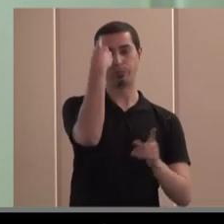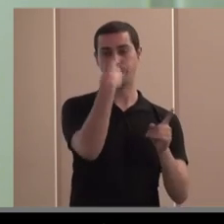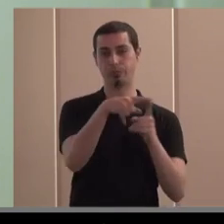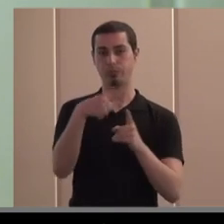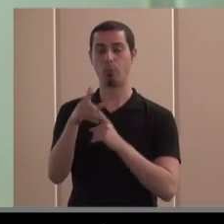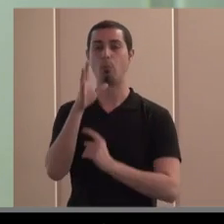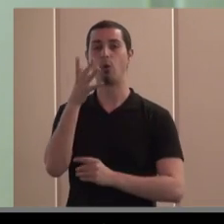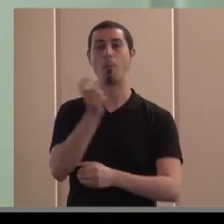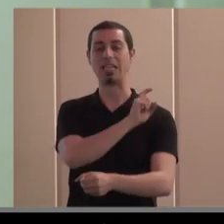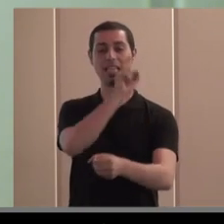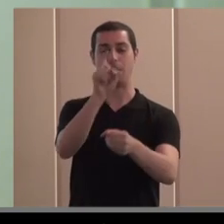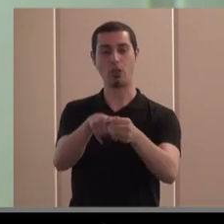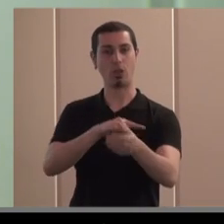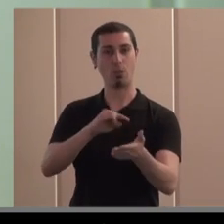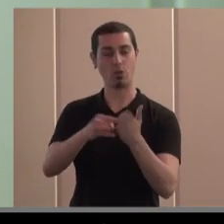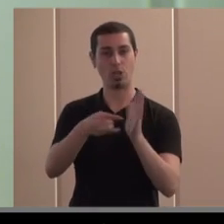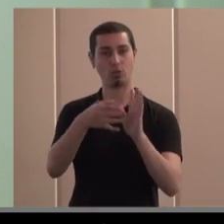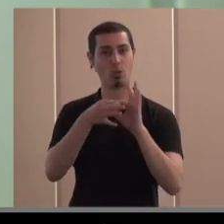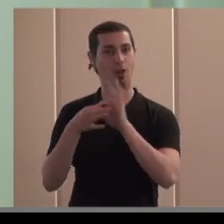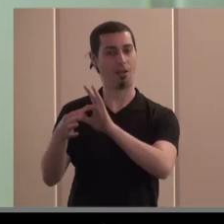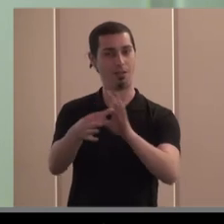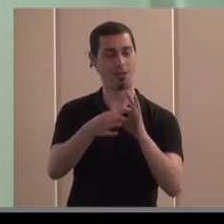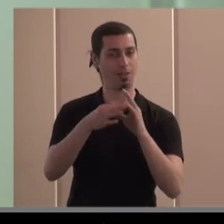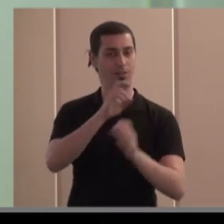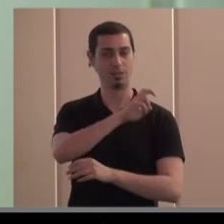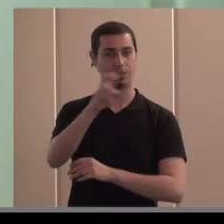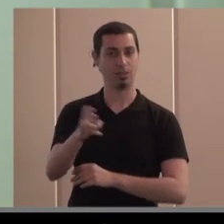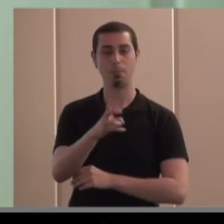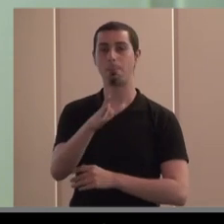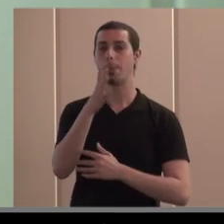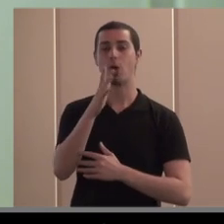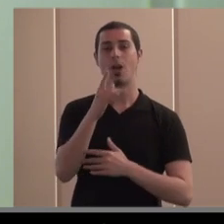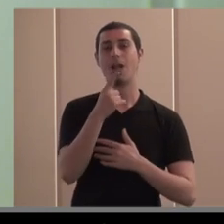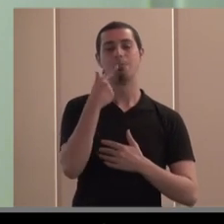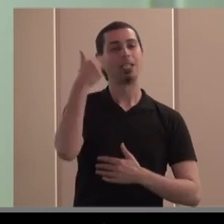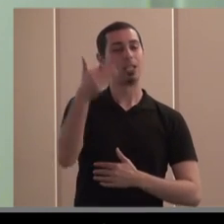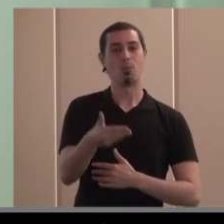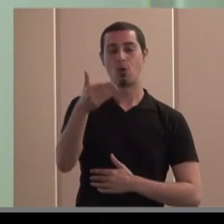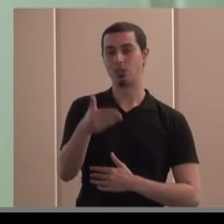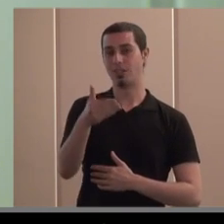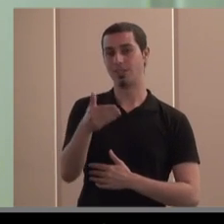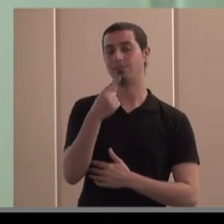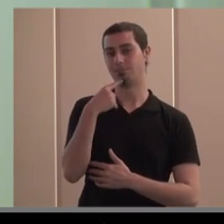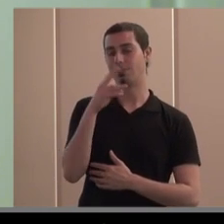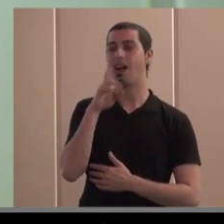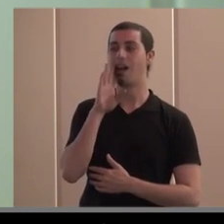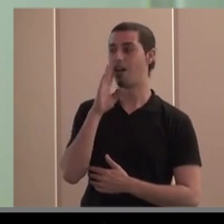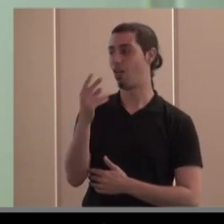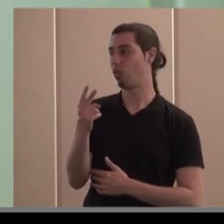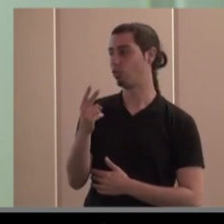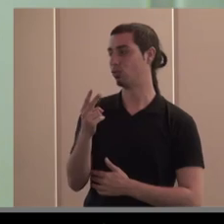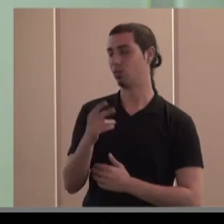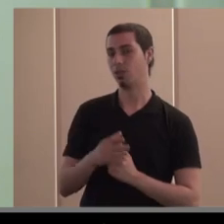participación en proyectos alianzas etcétera pero bueno las dos grandes partidas del presupuesto fundamentalmente vienen por esas dos